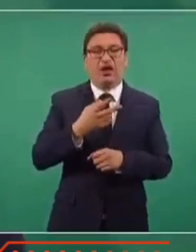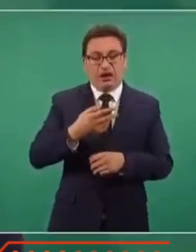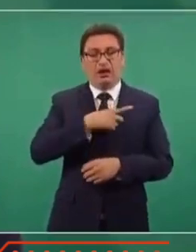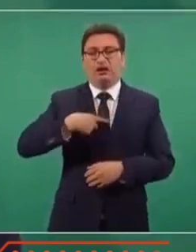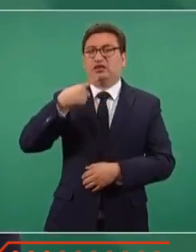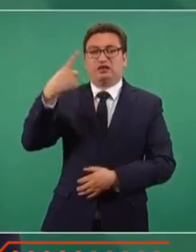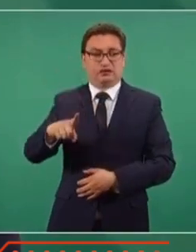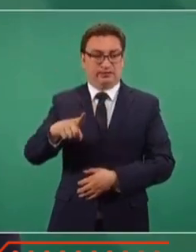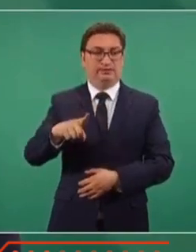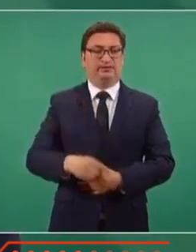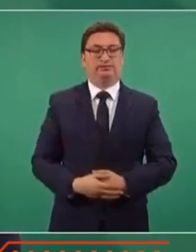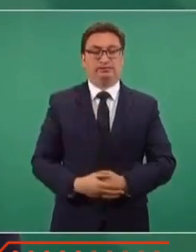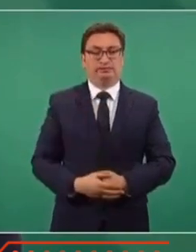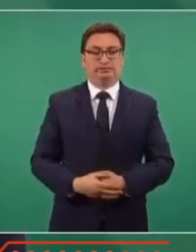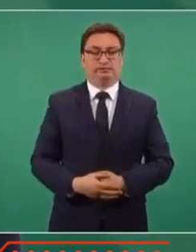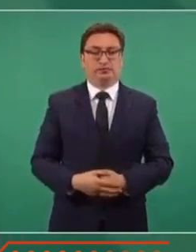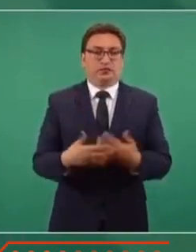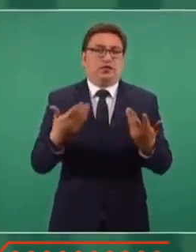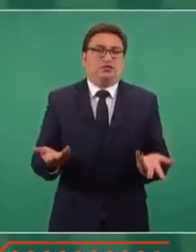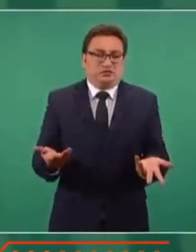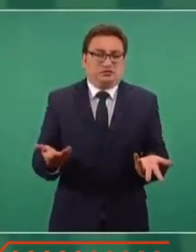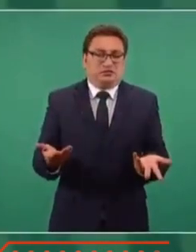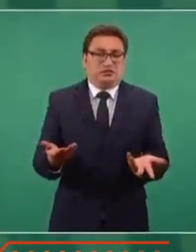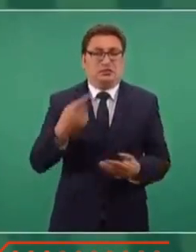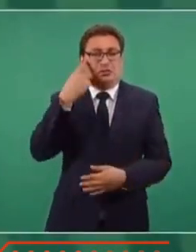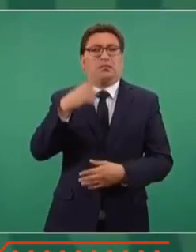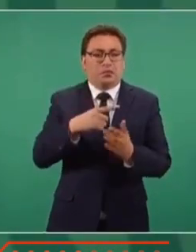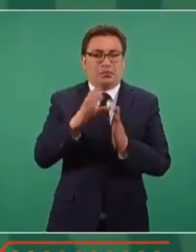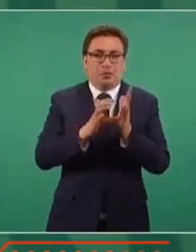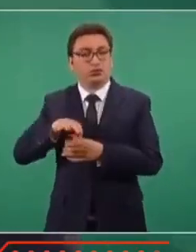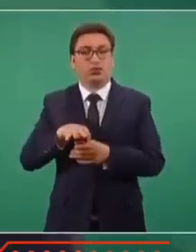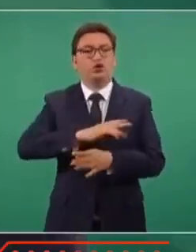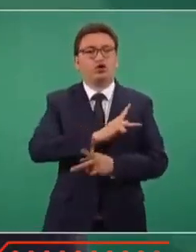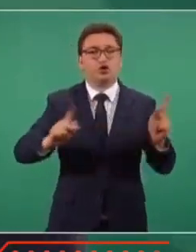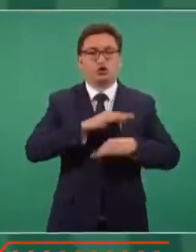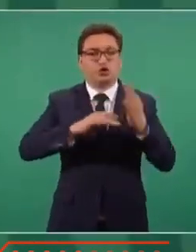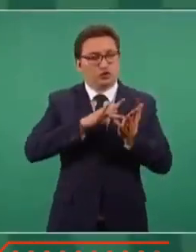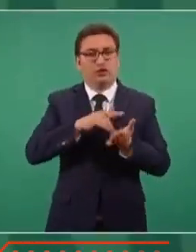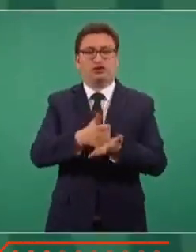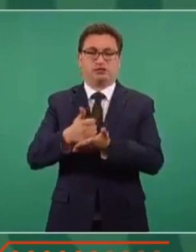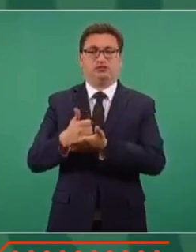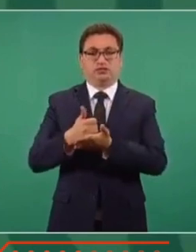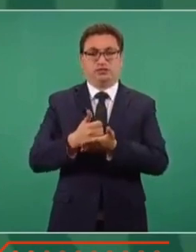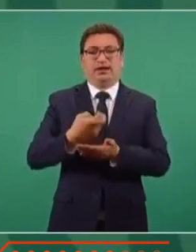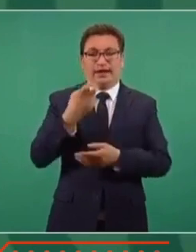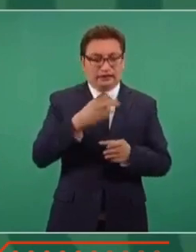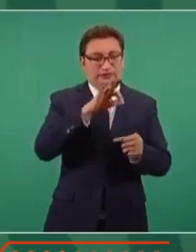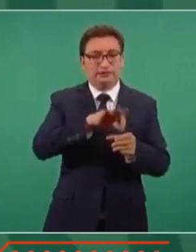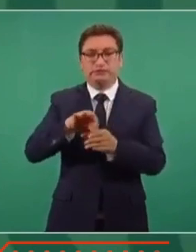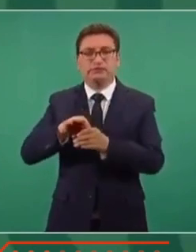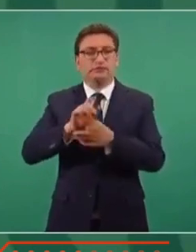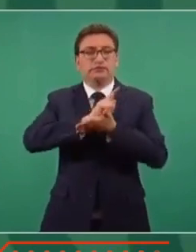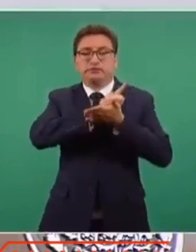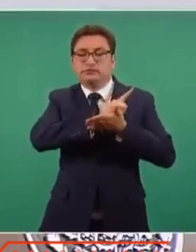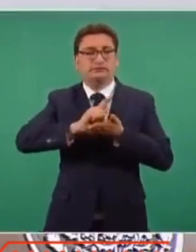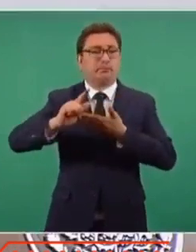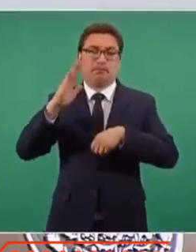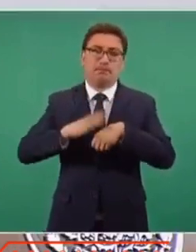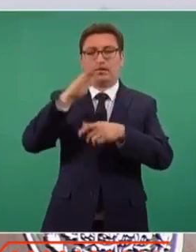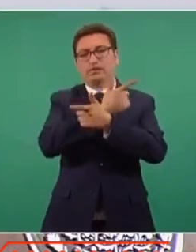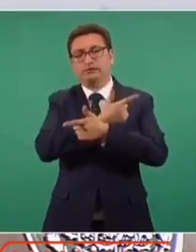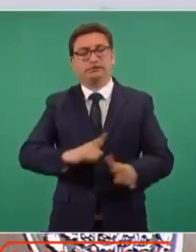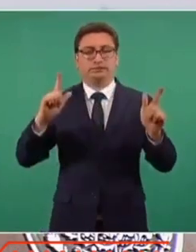denunciar. Si no, ¿para qué se reformó la Constitución? Estas tienen que ser las elecciones más limpias,